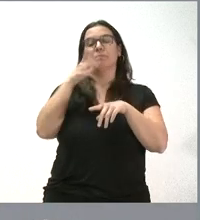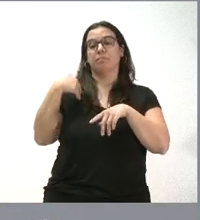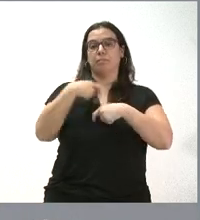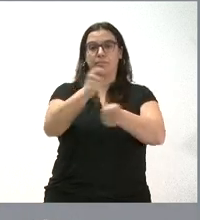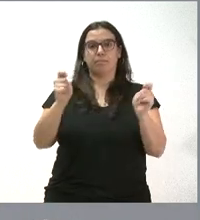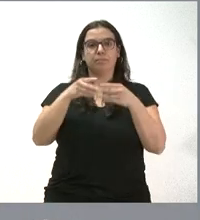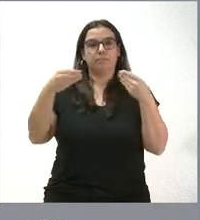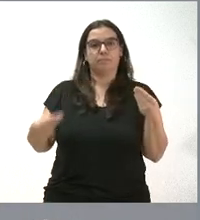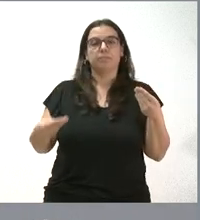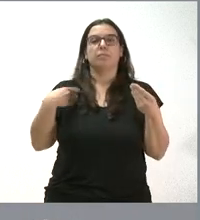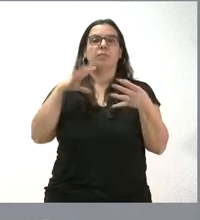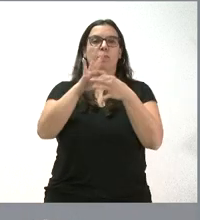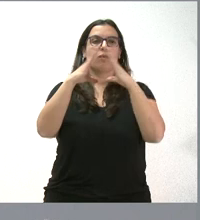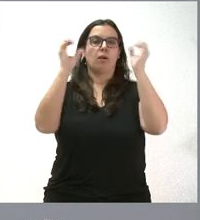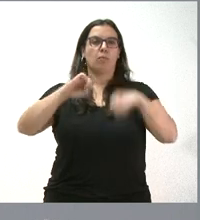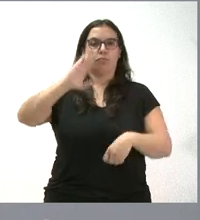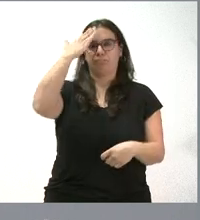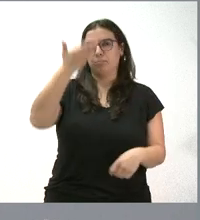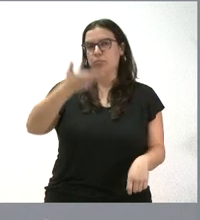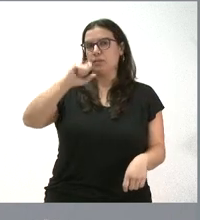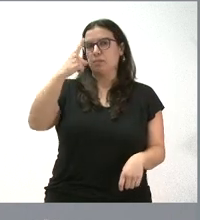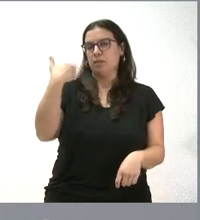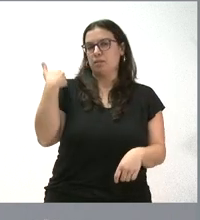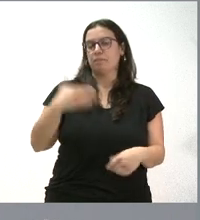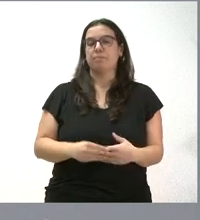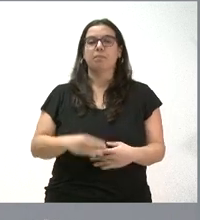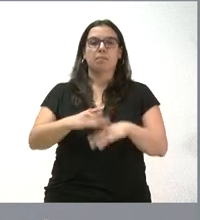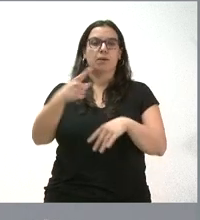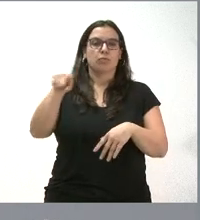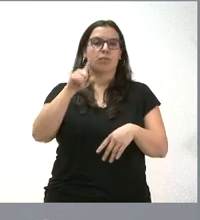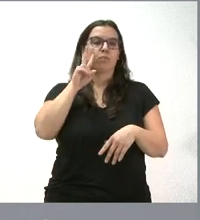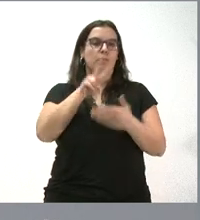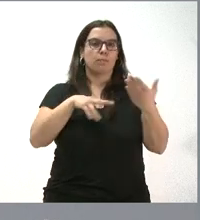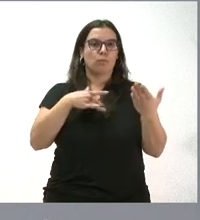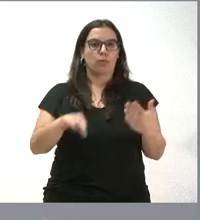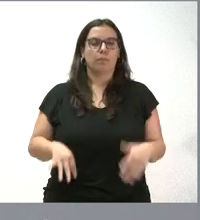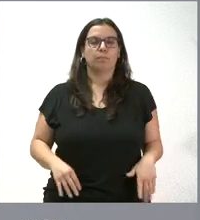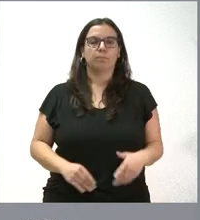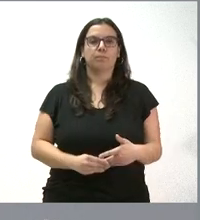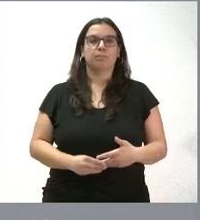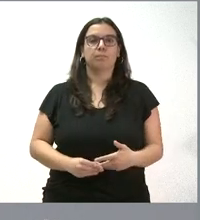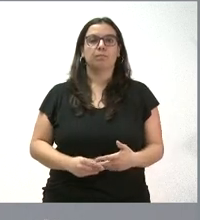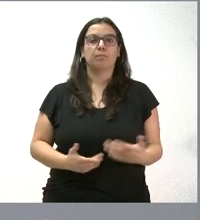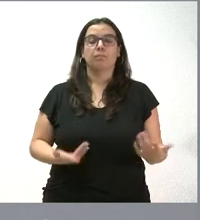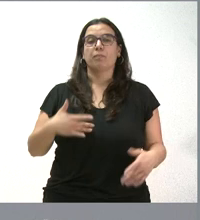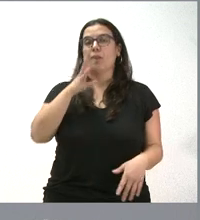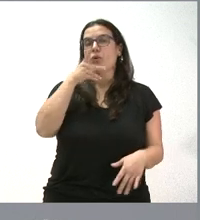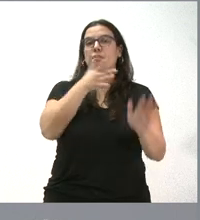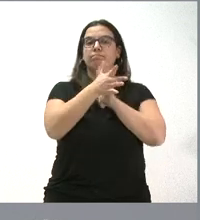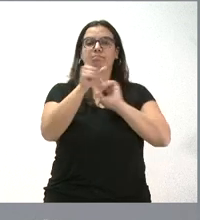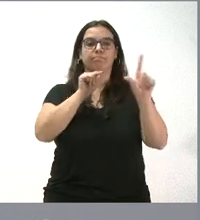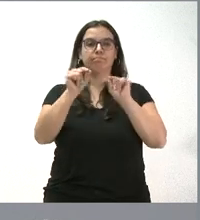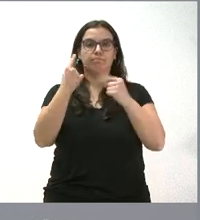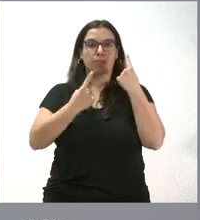documentación relativa a los principales acuerdos que hemos tomado, para que ustedes puedan disponer de los mismos. Y sí que detallo aquellos aspectos